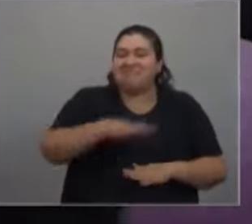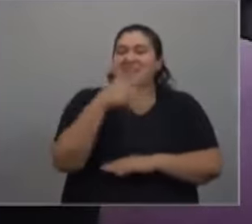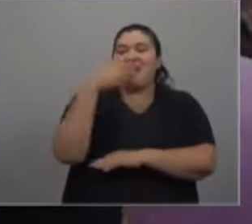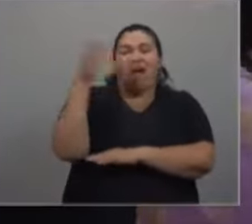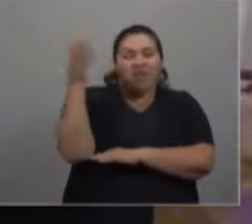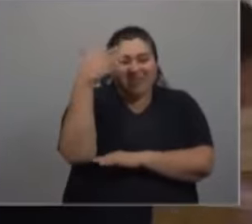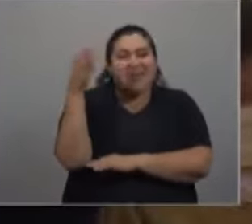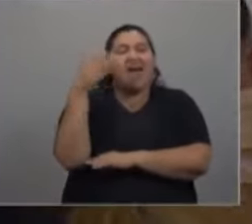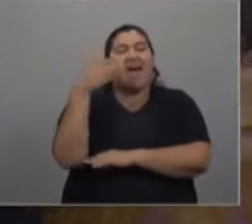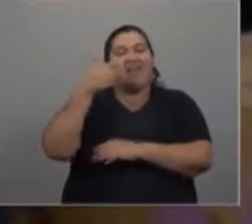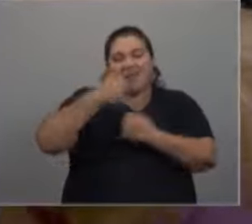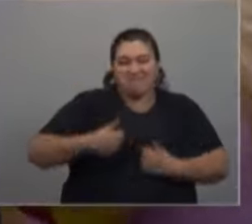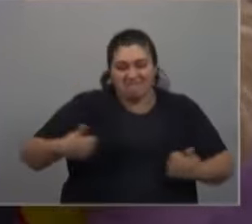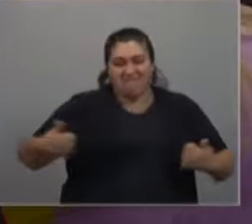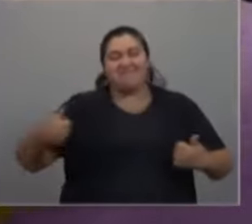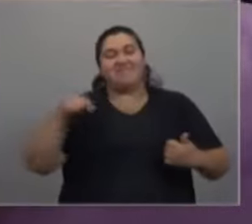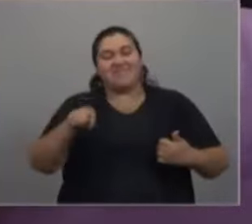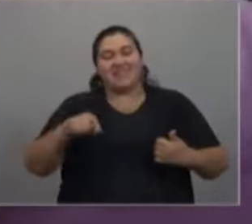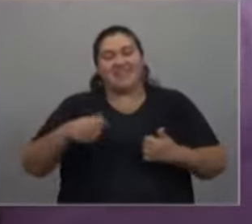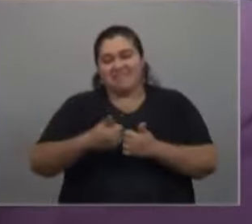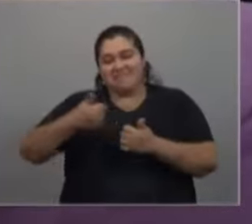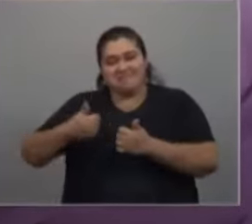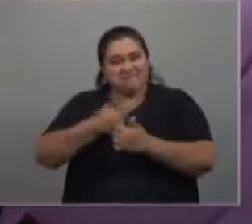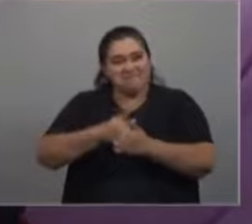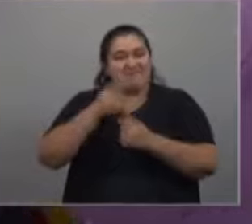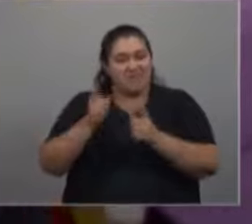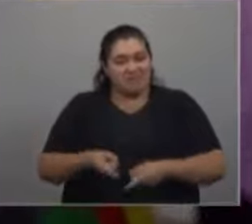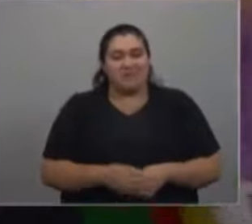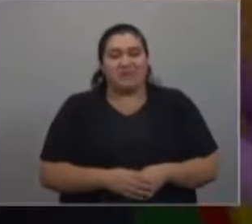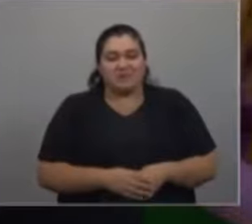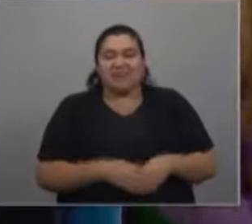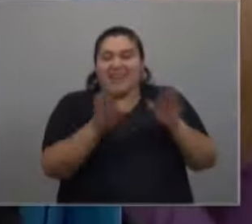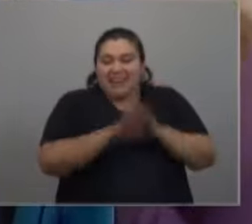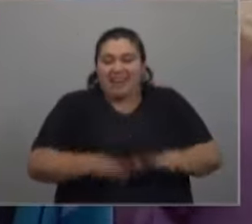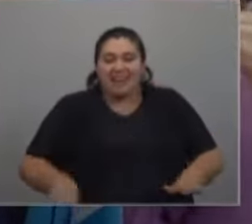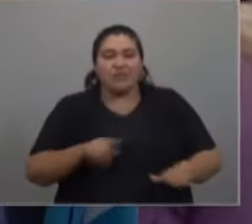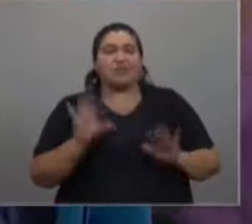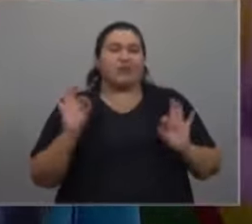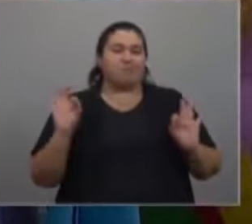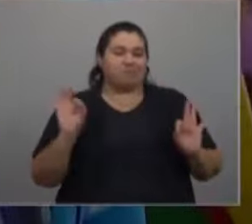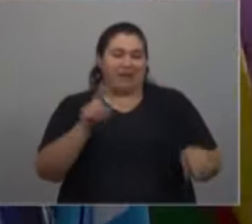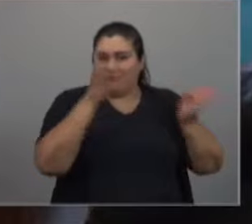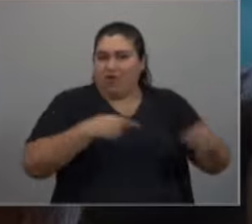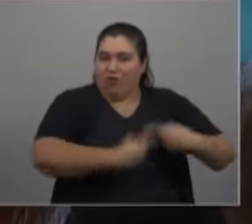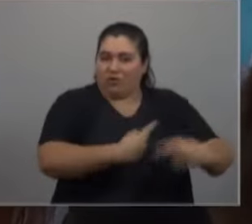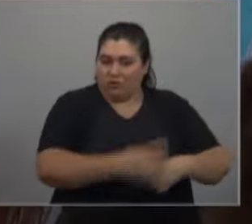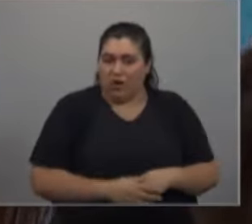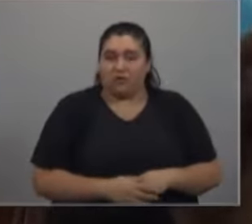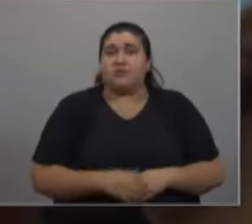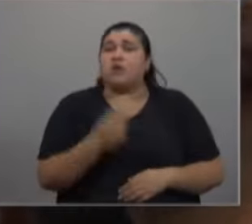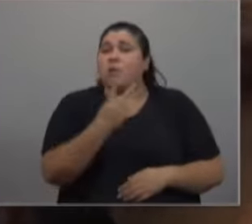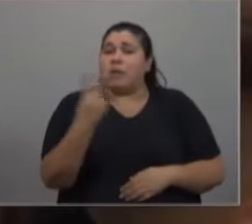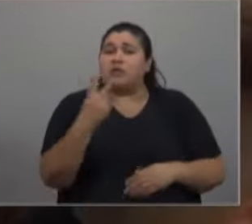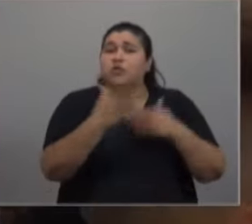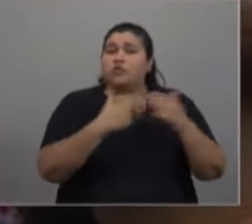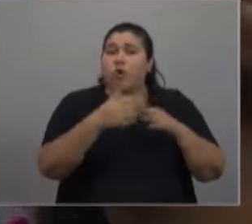las clases en nuestra provincia de Buenos Aires, 135 distritos, 17 millones de habitantes bonaerenses,